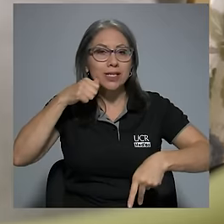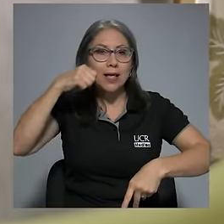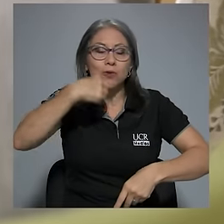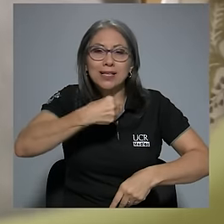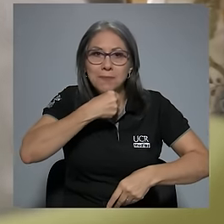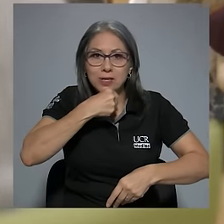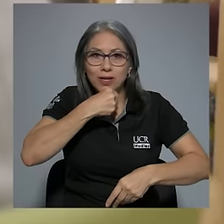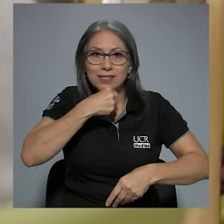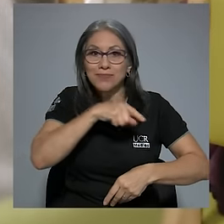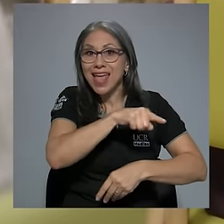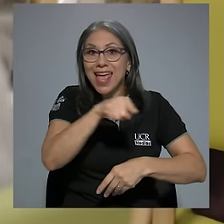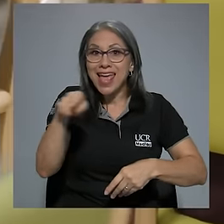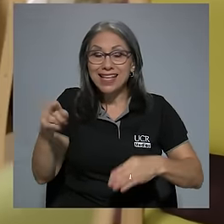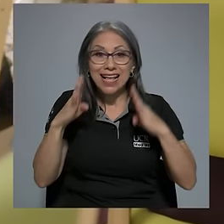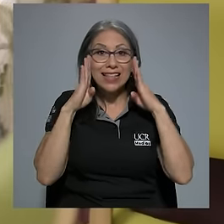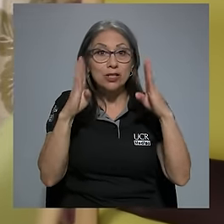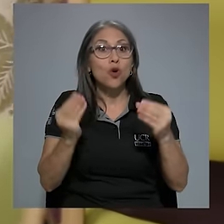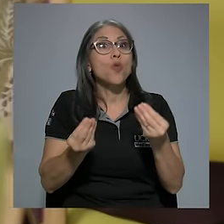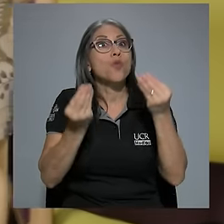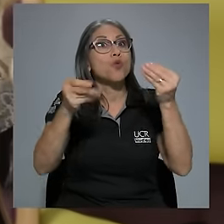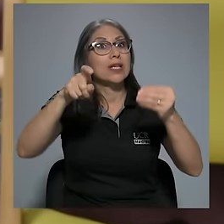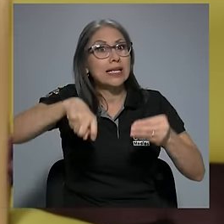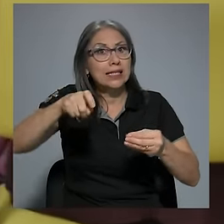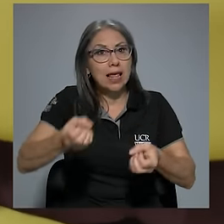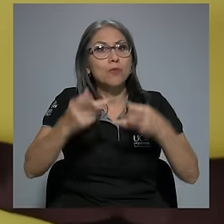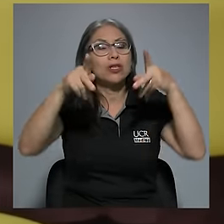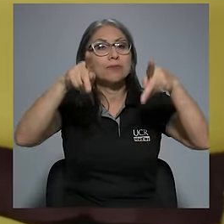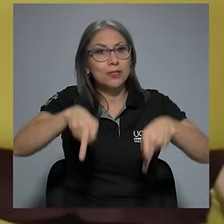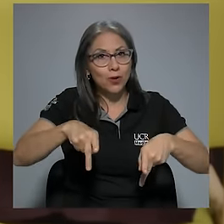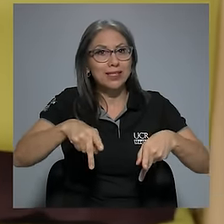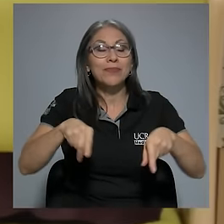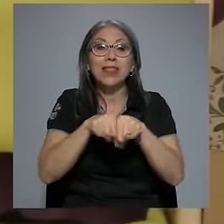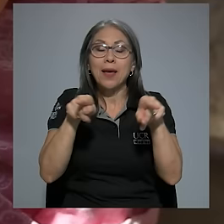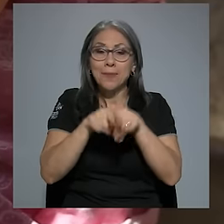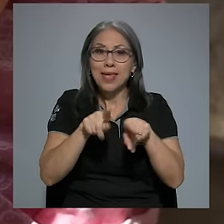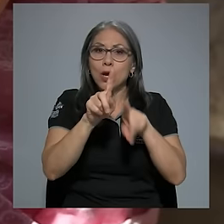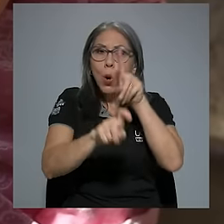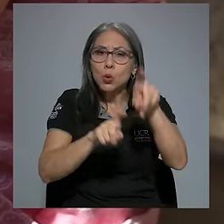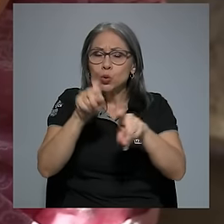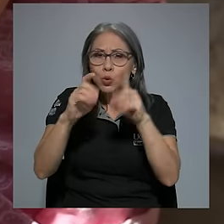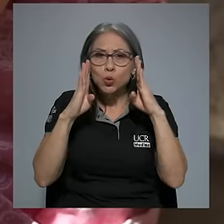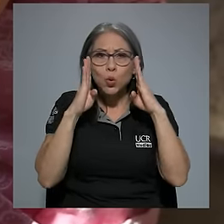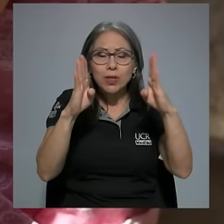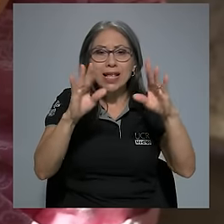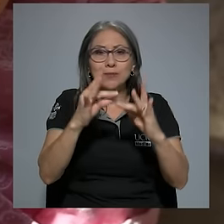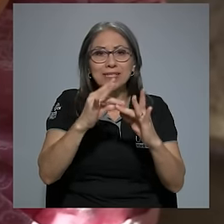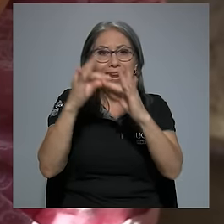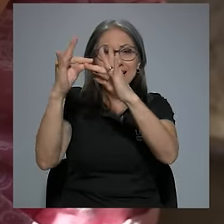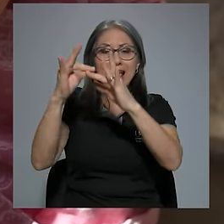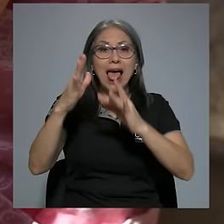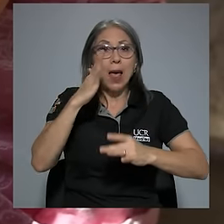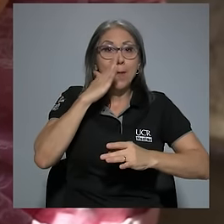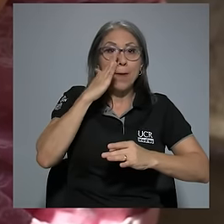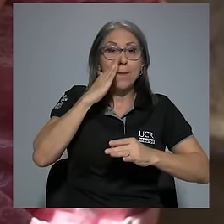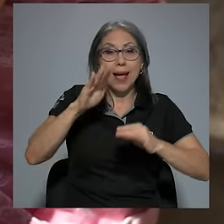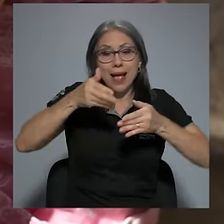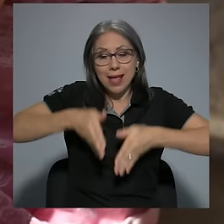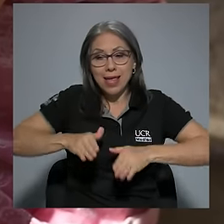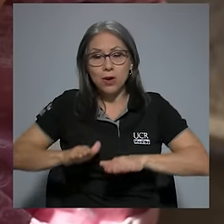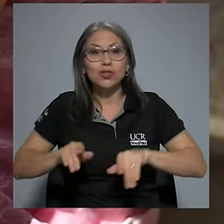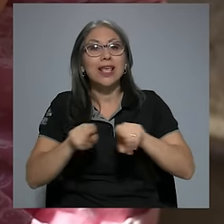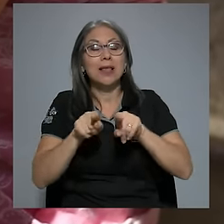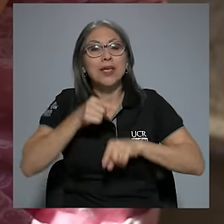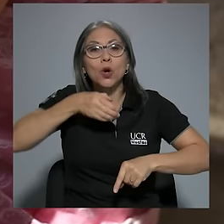mayores, la cual cuenta con gran demanda. Además, se da consulta especializada en materno infantil y la consejería en